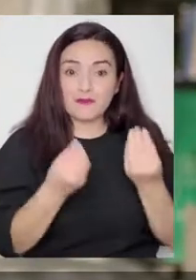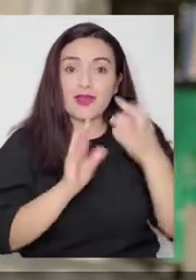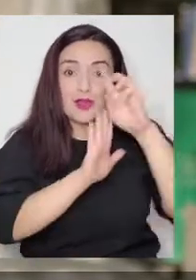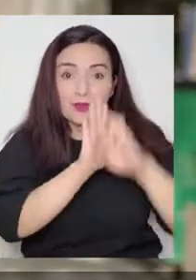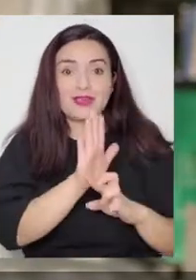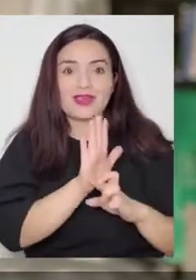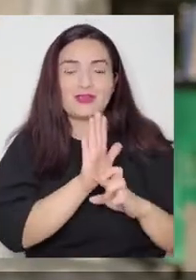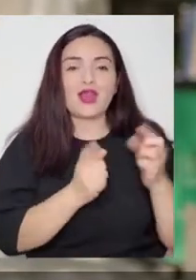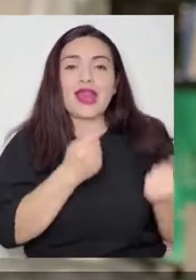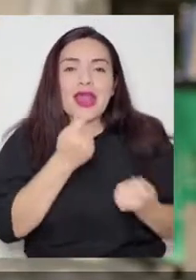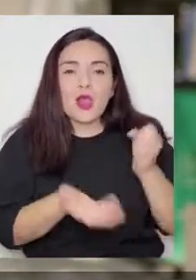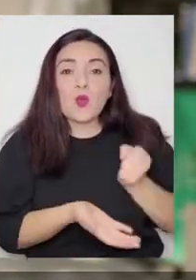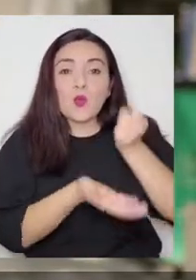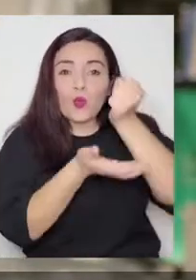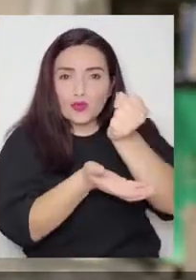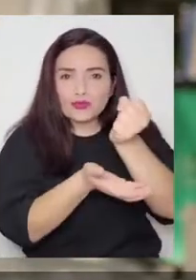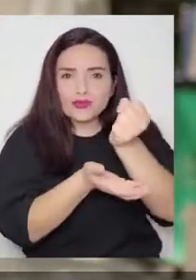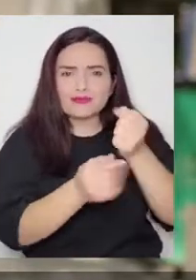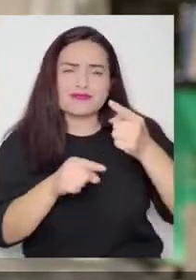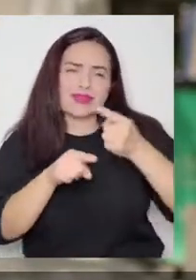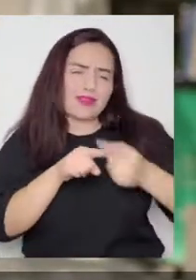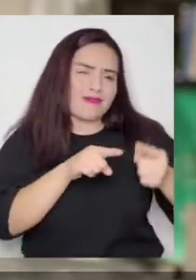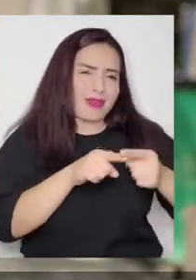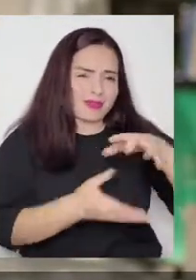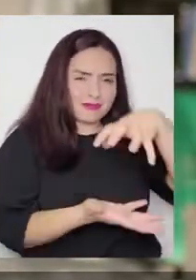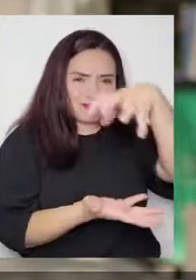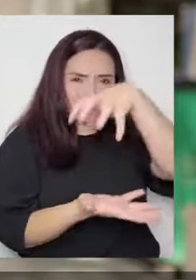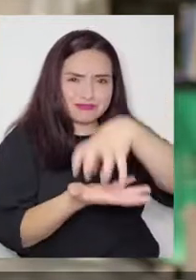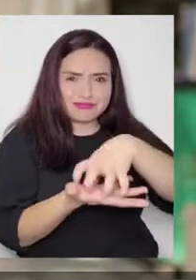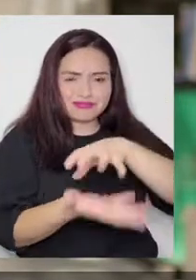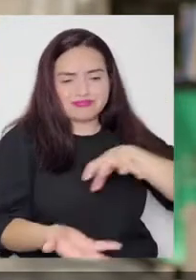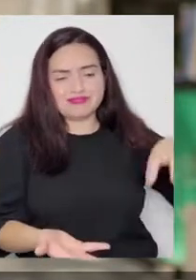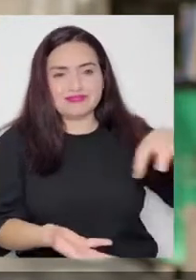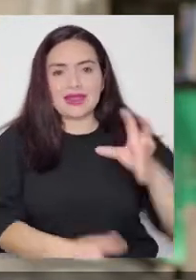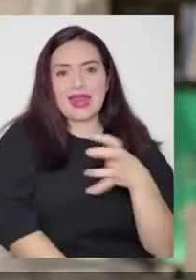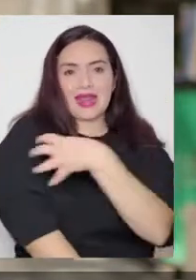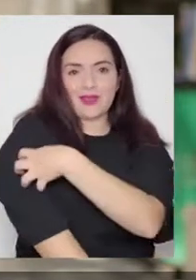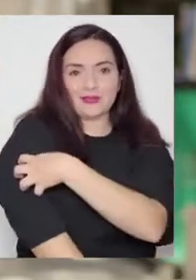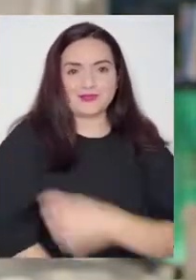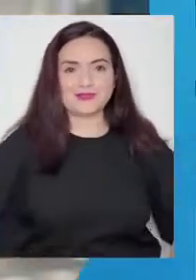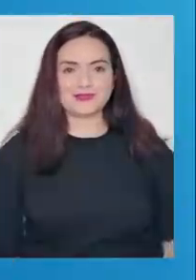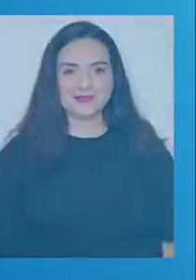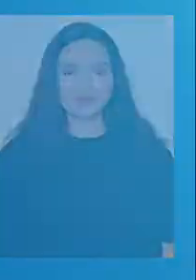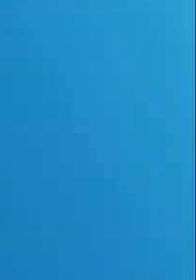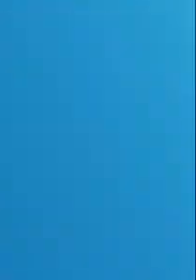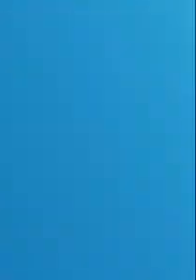levantar buenas carteras de proyectos que permitan que los recursos lleguen a cada rincón de la región.